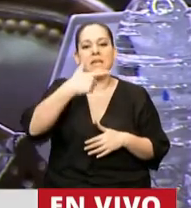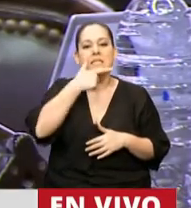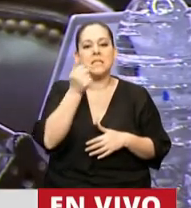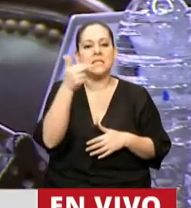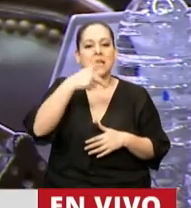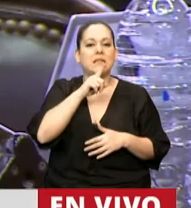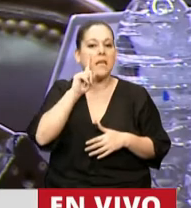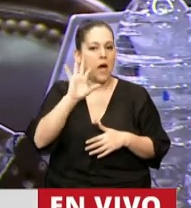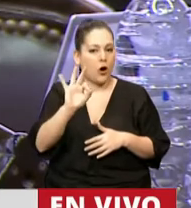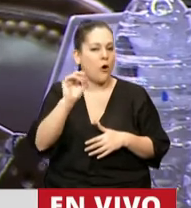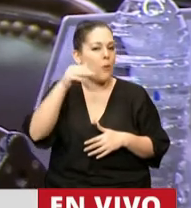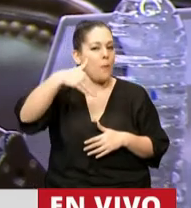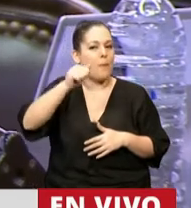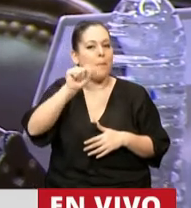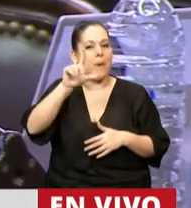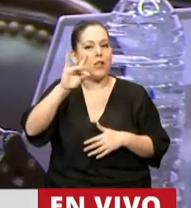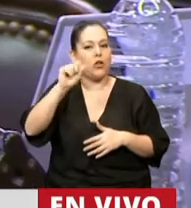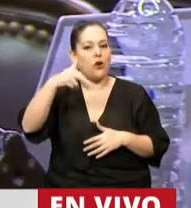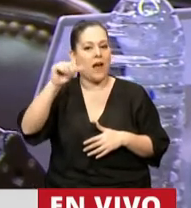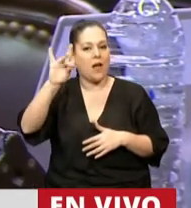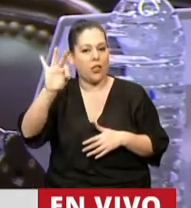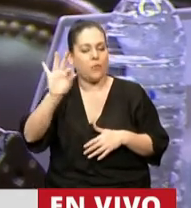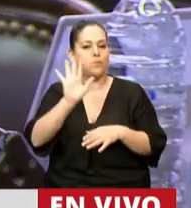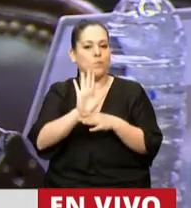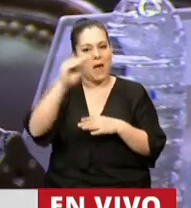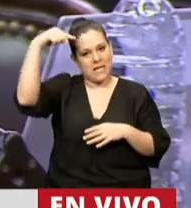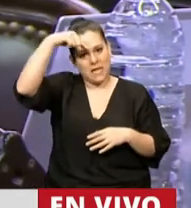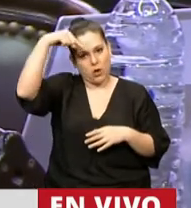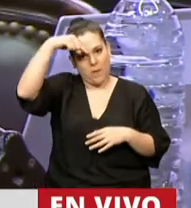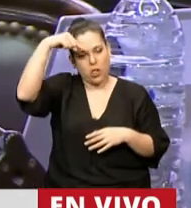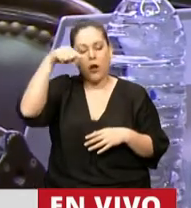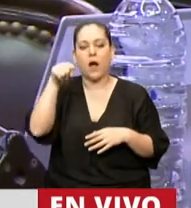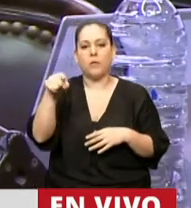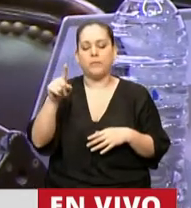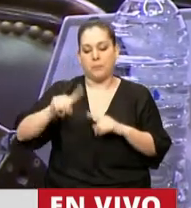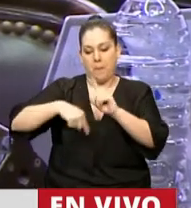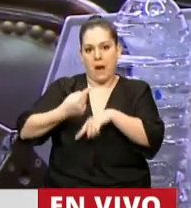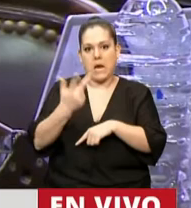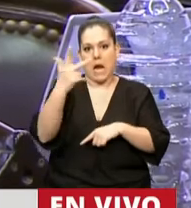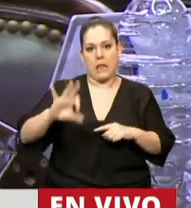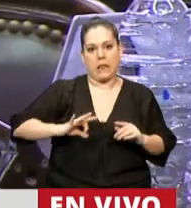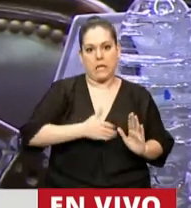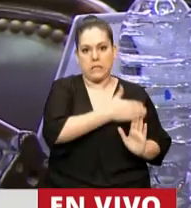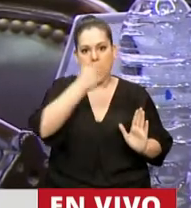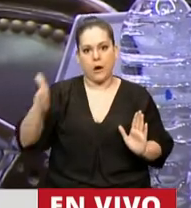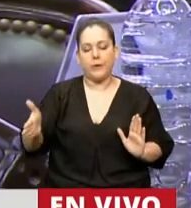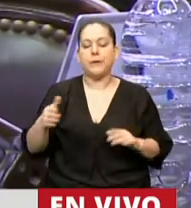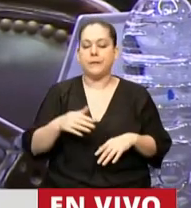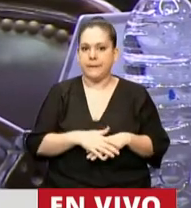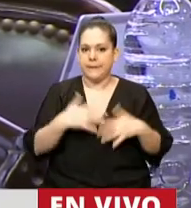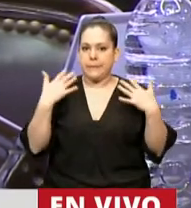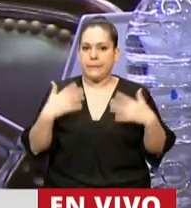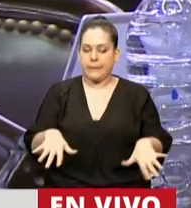Maldonado. En el día de mañana se van a cumplir 3 años de uno de los